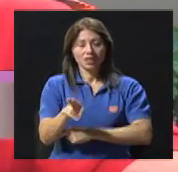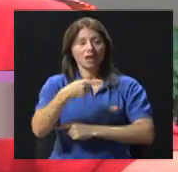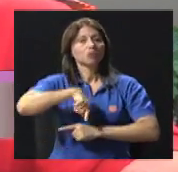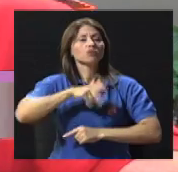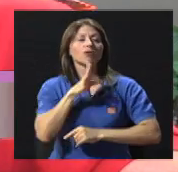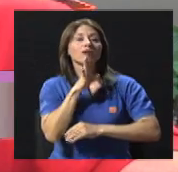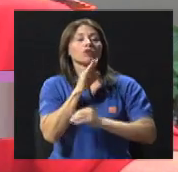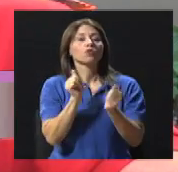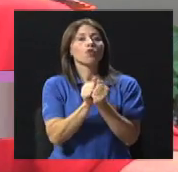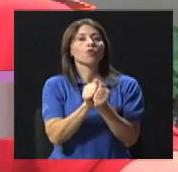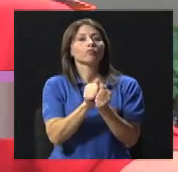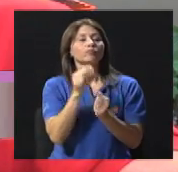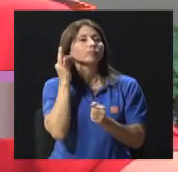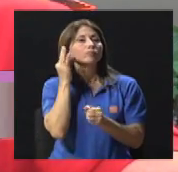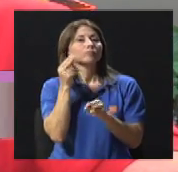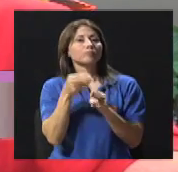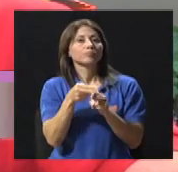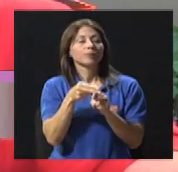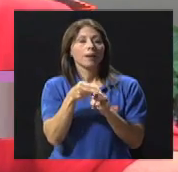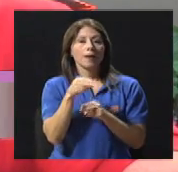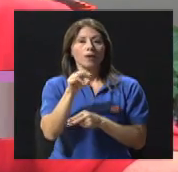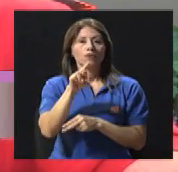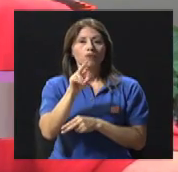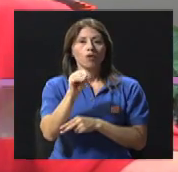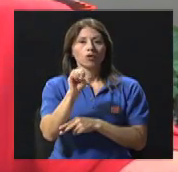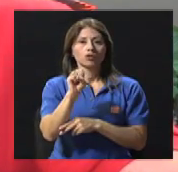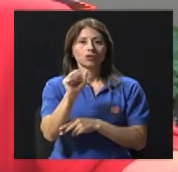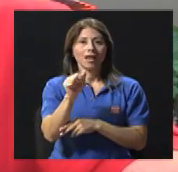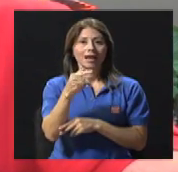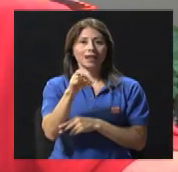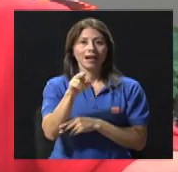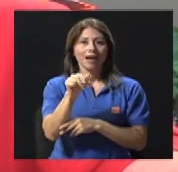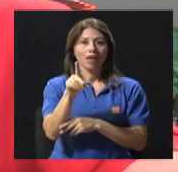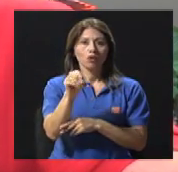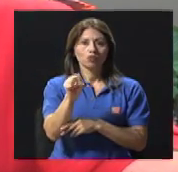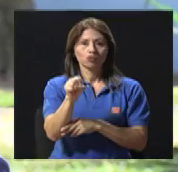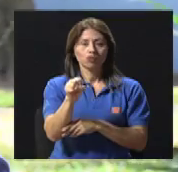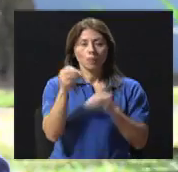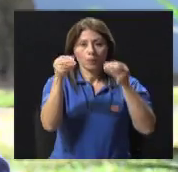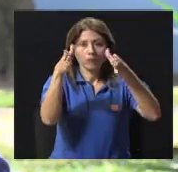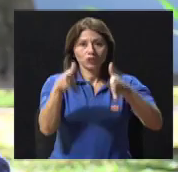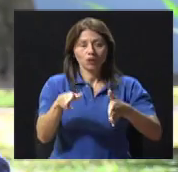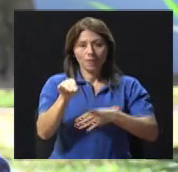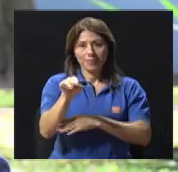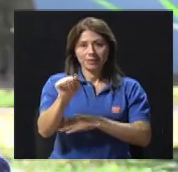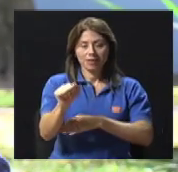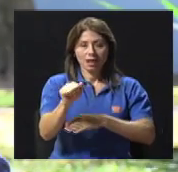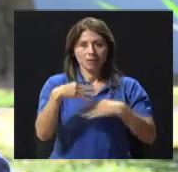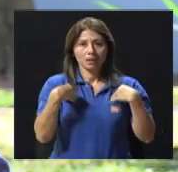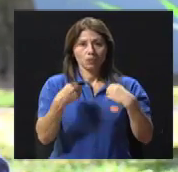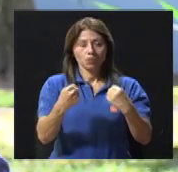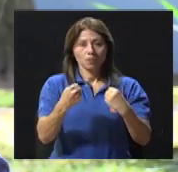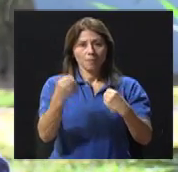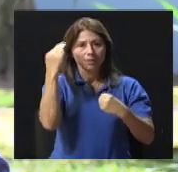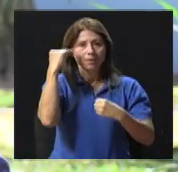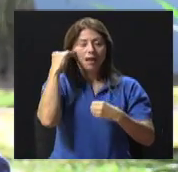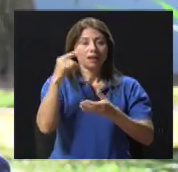Rosa Granados, quien es profesora de la Maestría de Salud Mental de la Escuela de Enfermería. Doña Rosa,